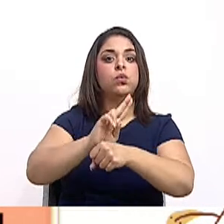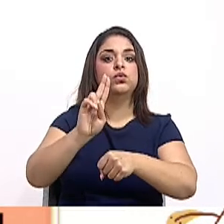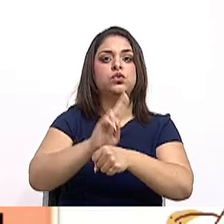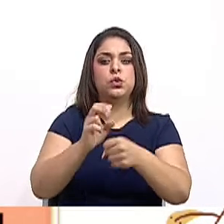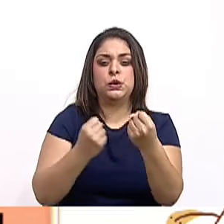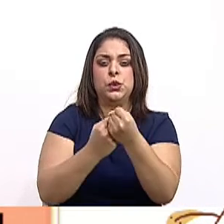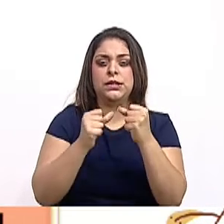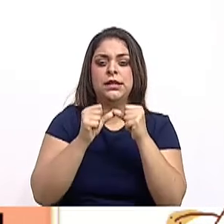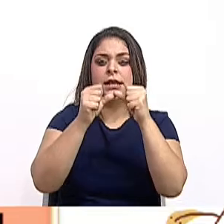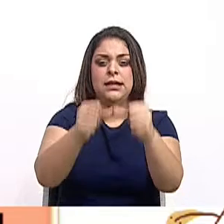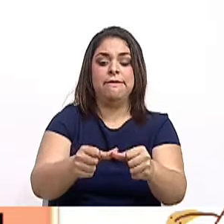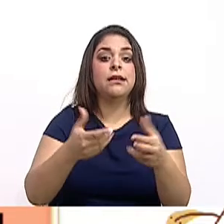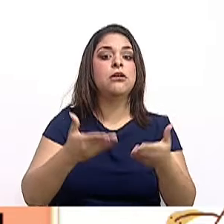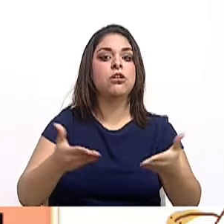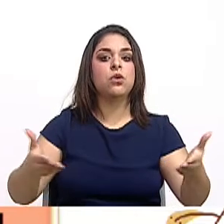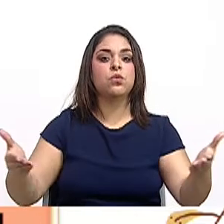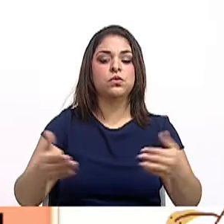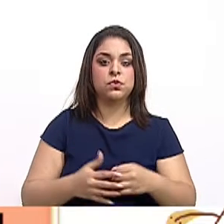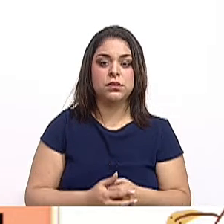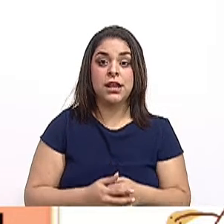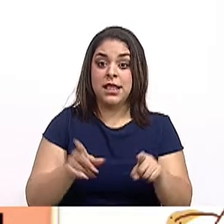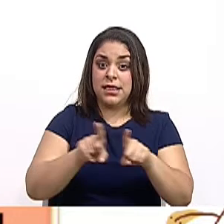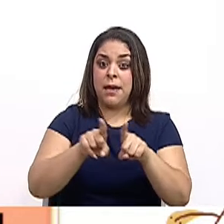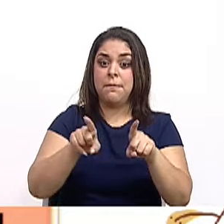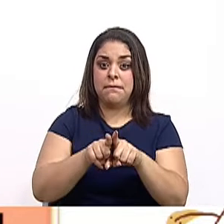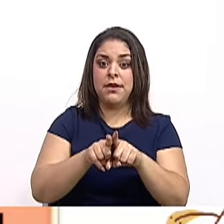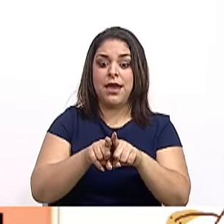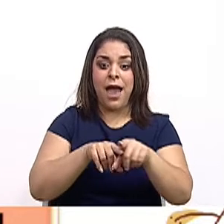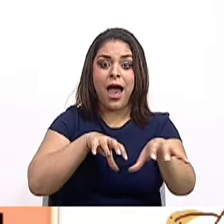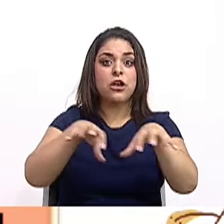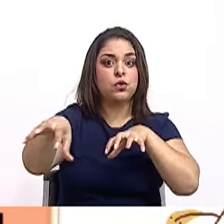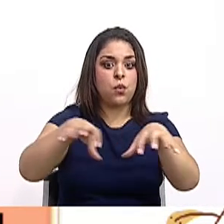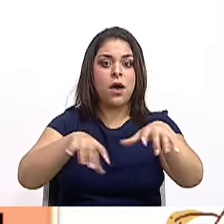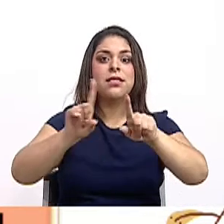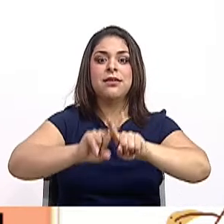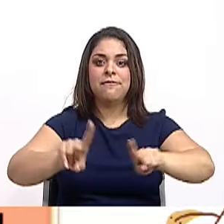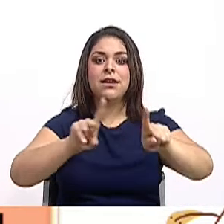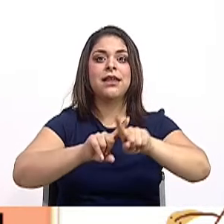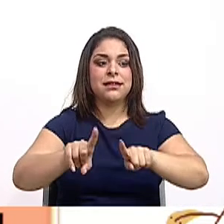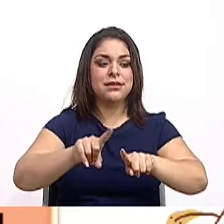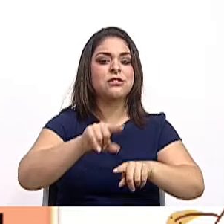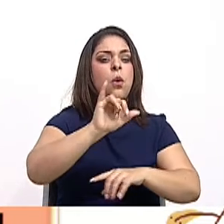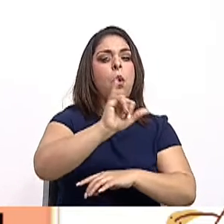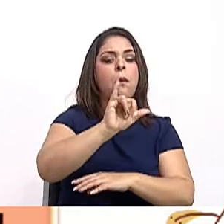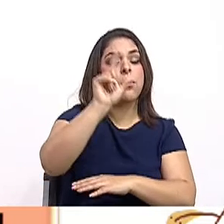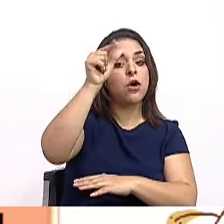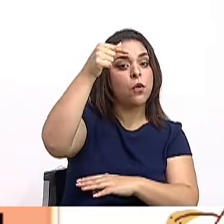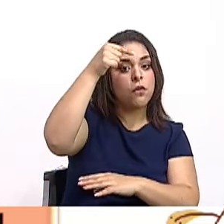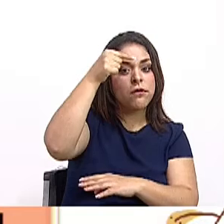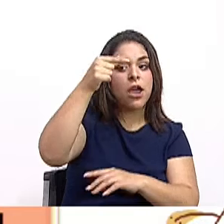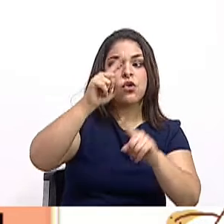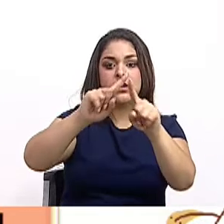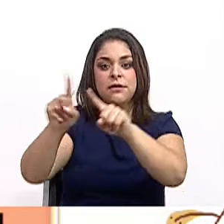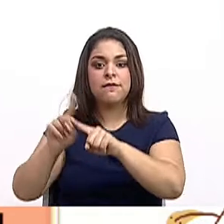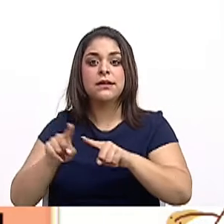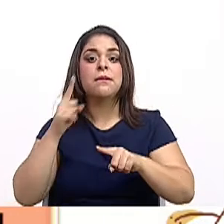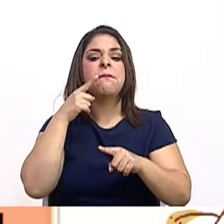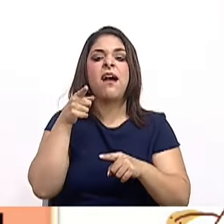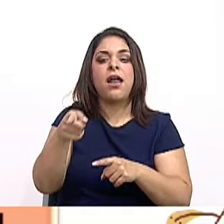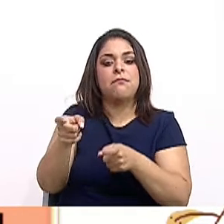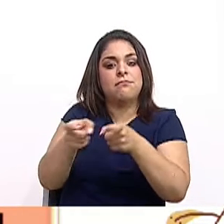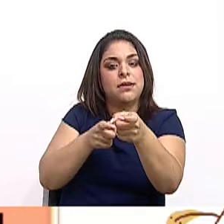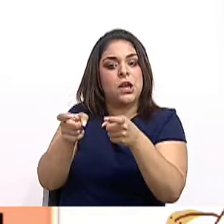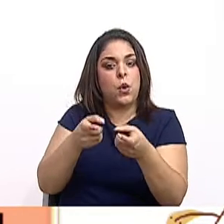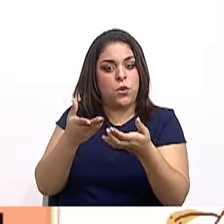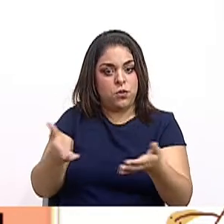Interactúan también actividades privadas como estatales para el manejo y conservación de esos recursos naturales.